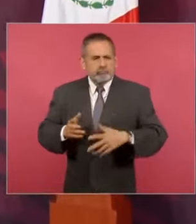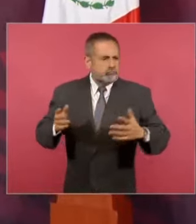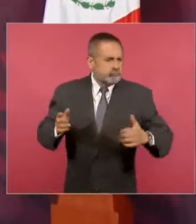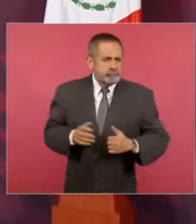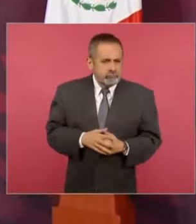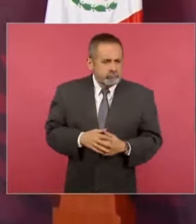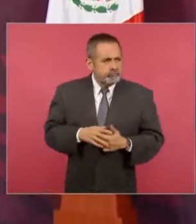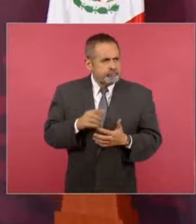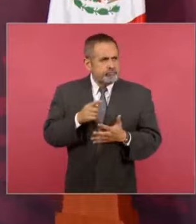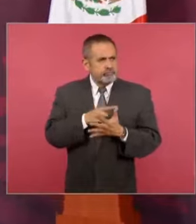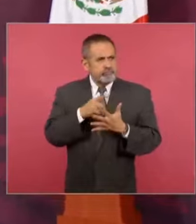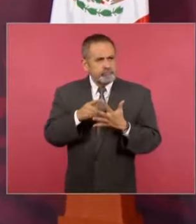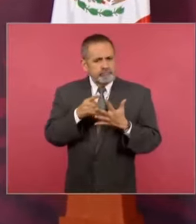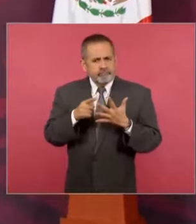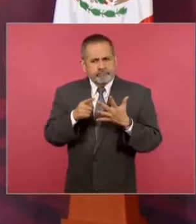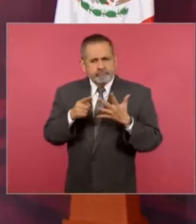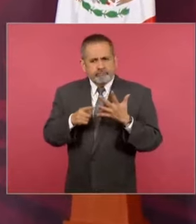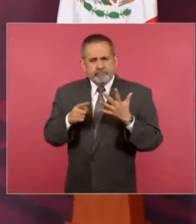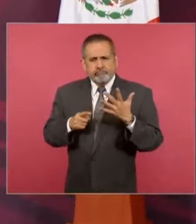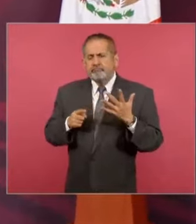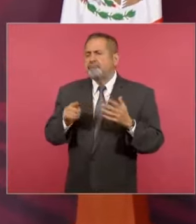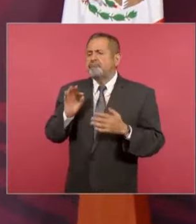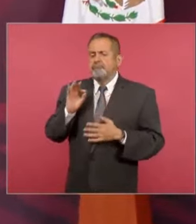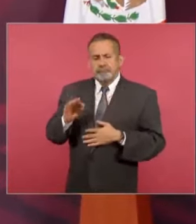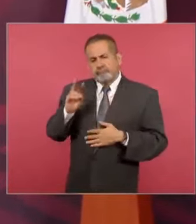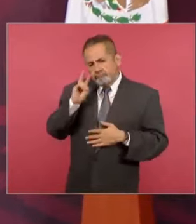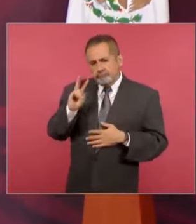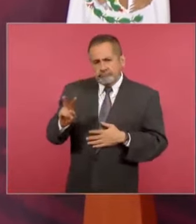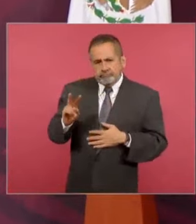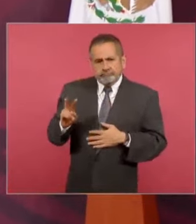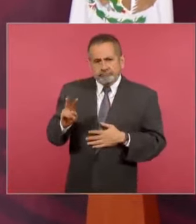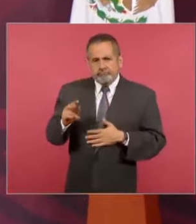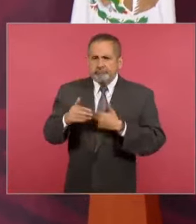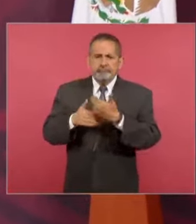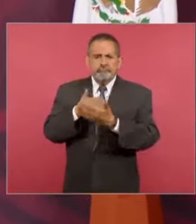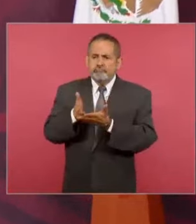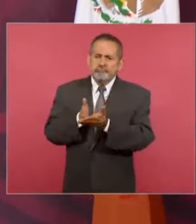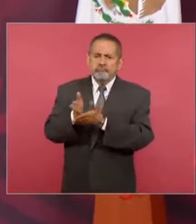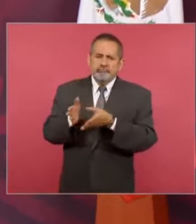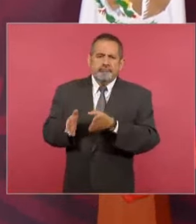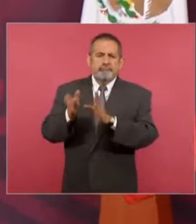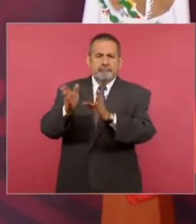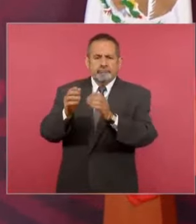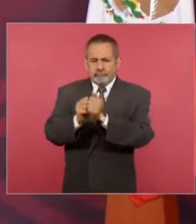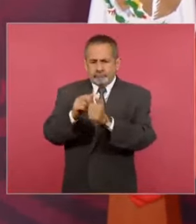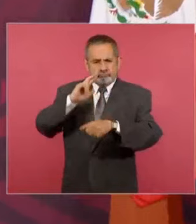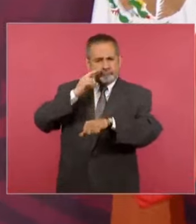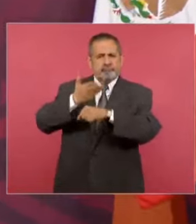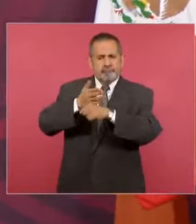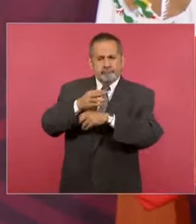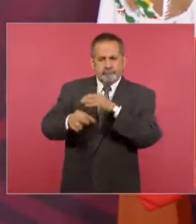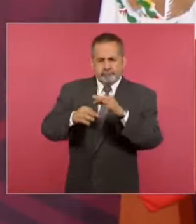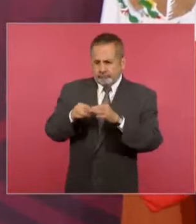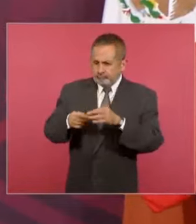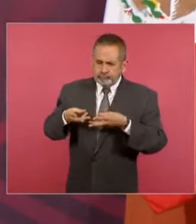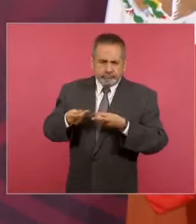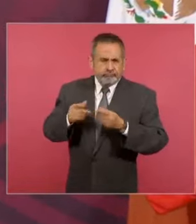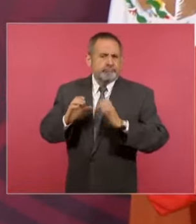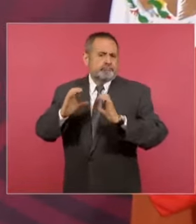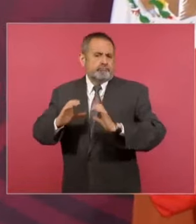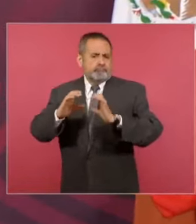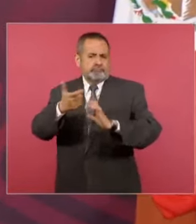cómo se ha venido manteniendo una ruta responsable de finanzas